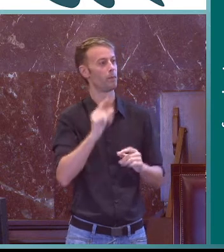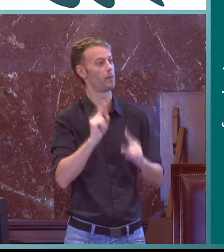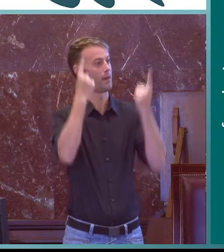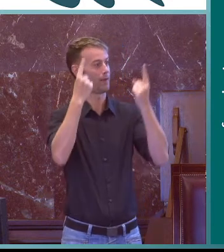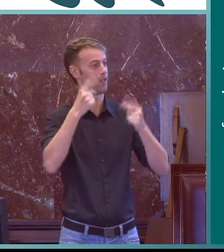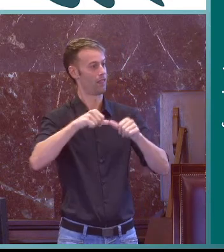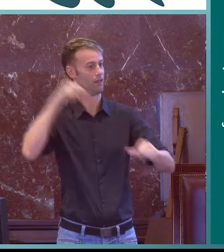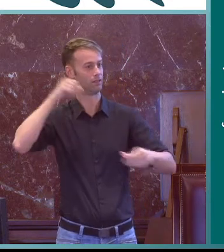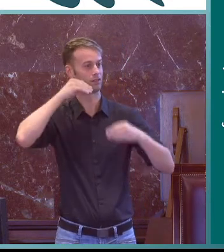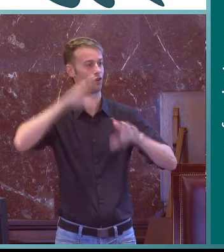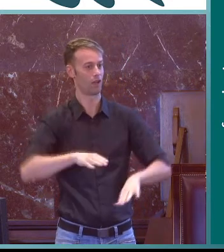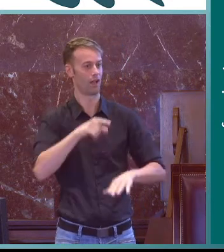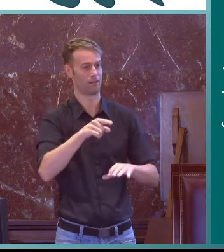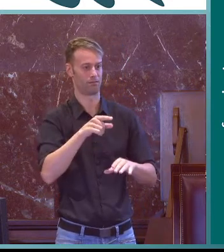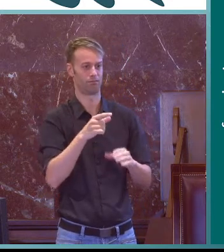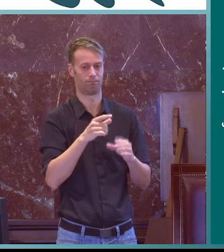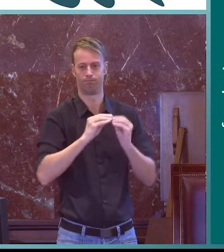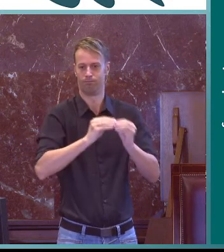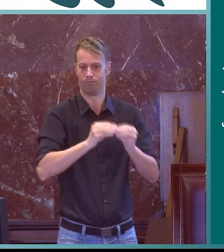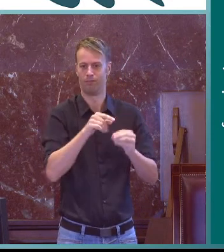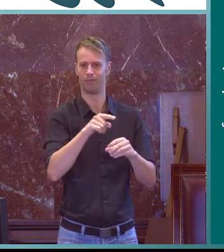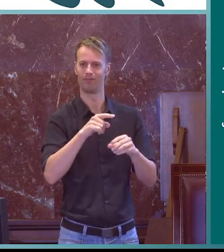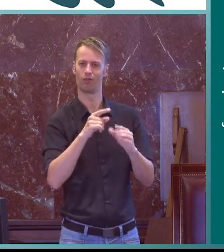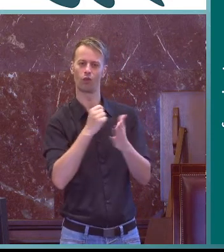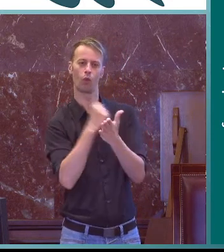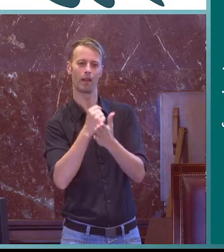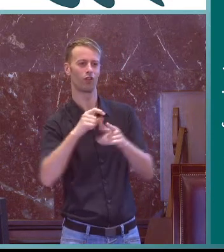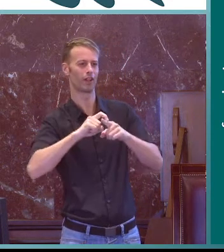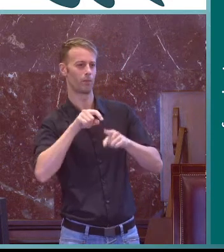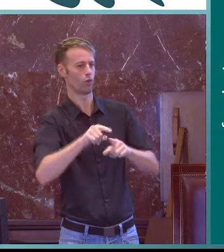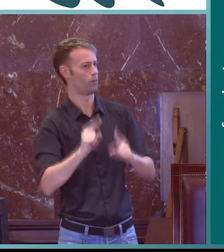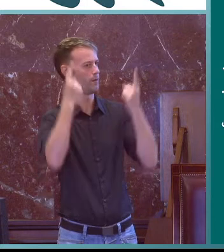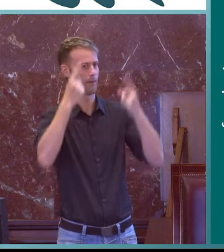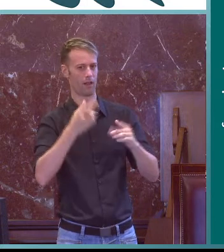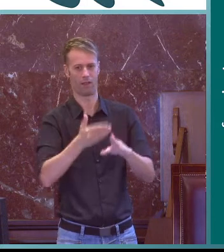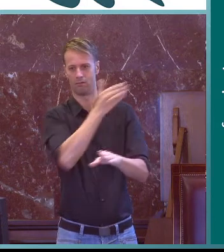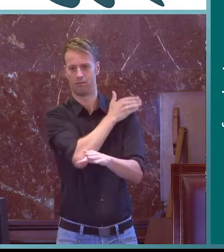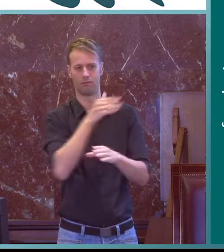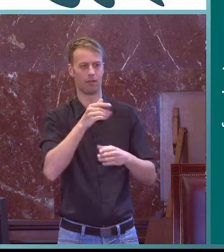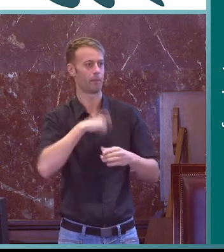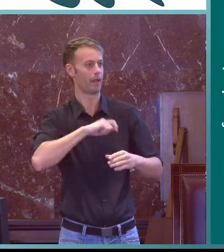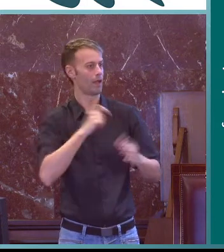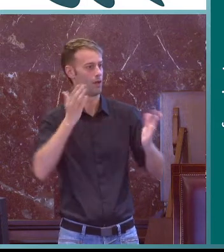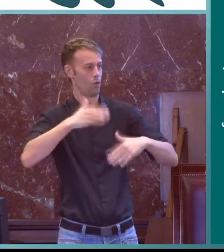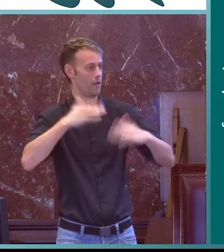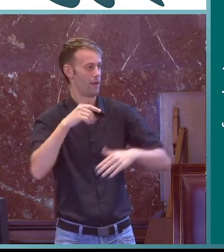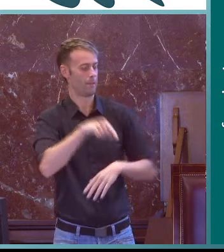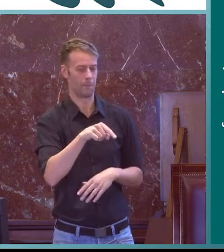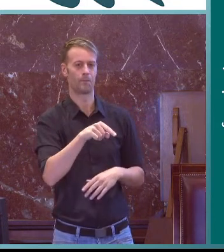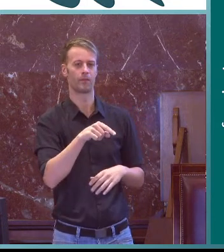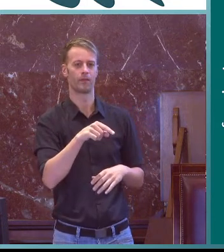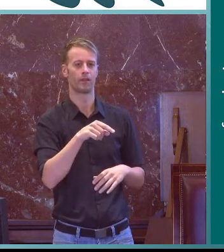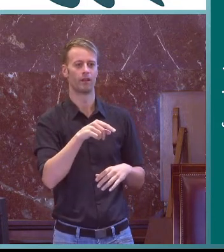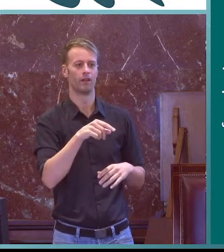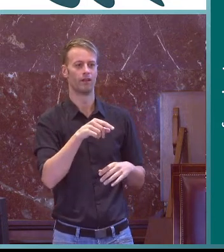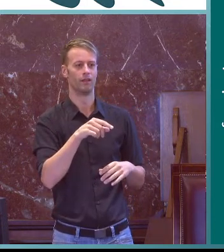Sabíamos que ese trabajo era un reto, era la primera vez en la historia que se hacía algo así, un documento de este tipo, era la primera vez. En España